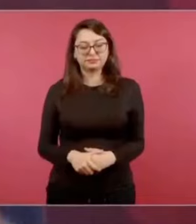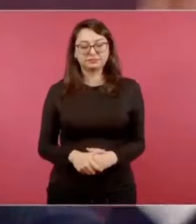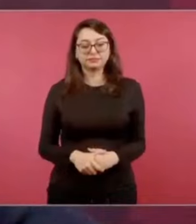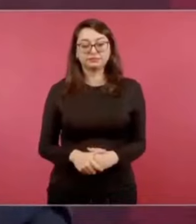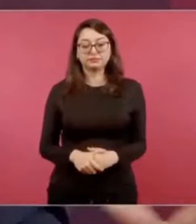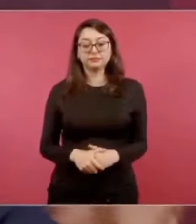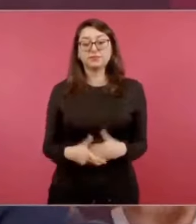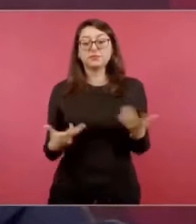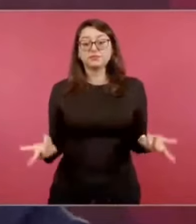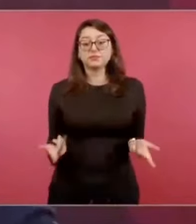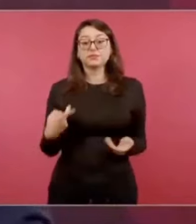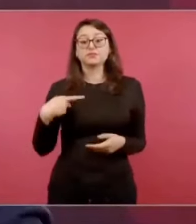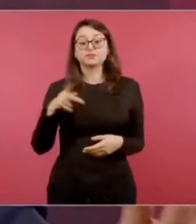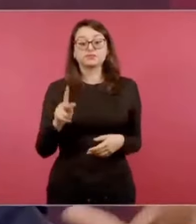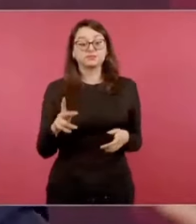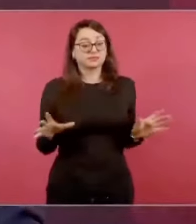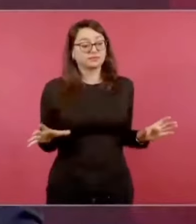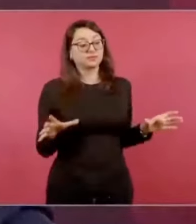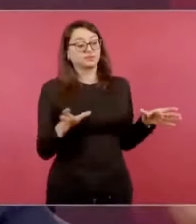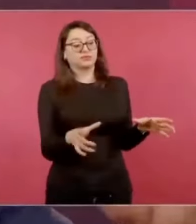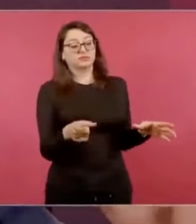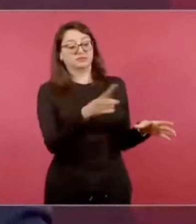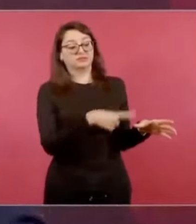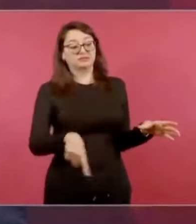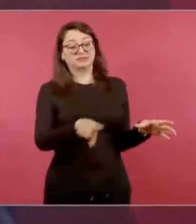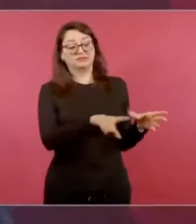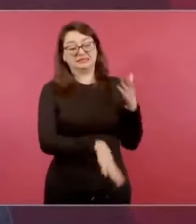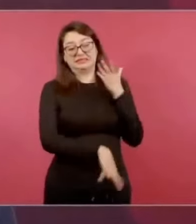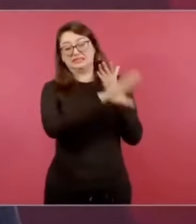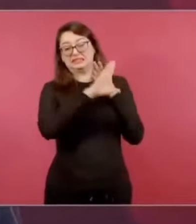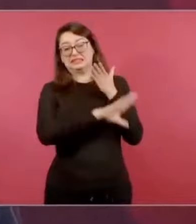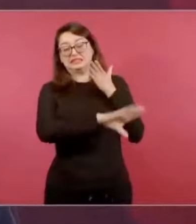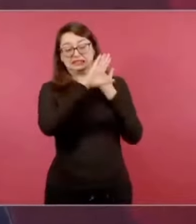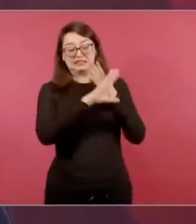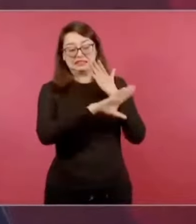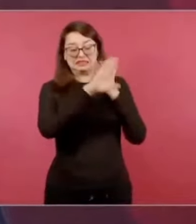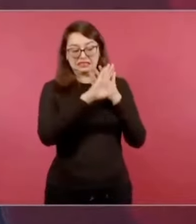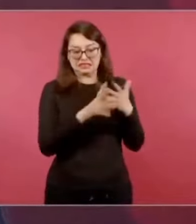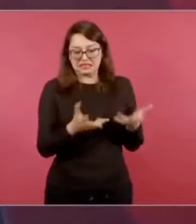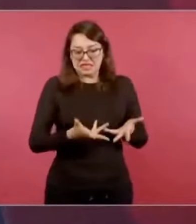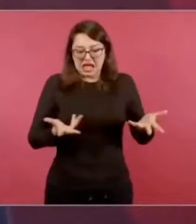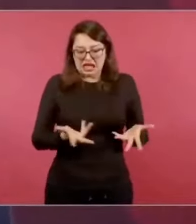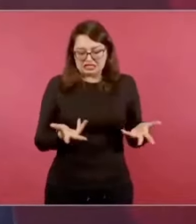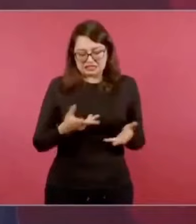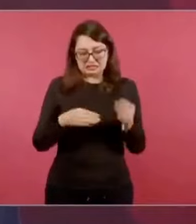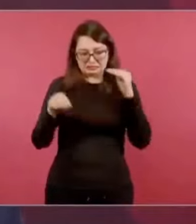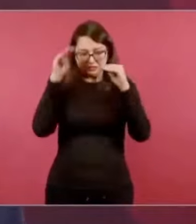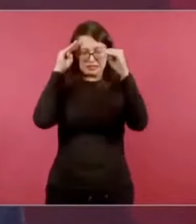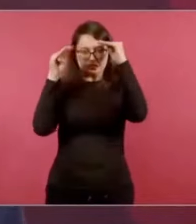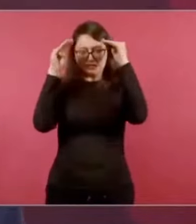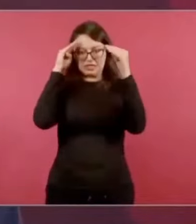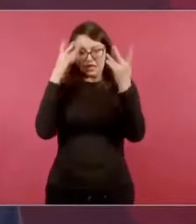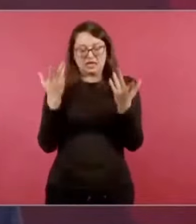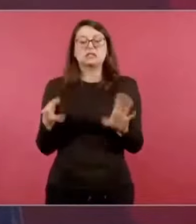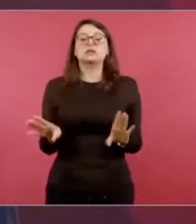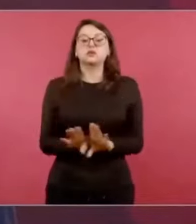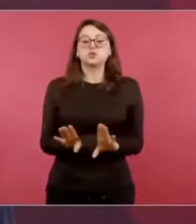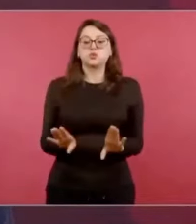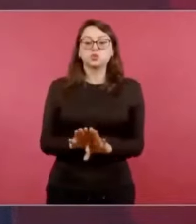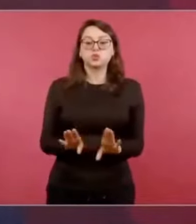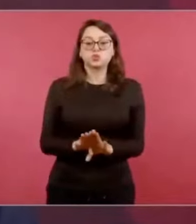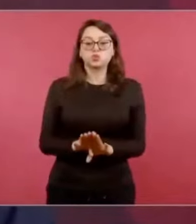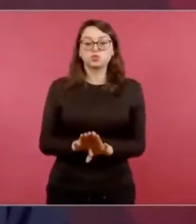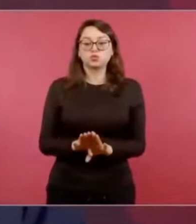¿qué hacen los publicistas, los que están en contra de nosotros?, a ver, ¿cuál es el